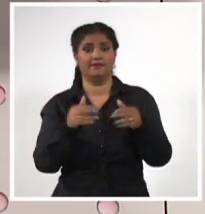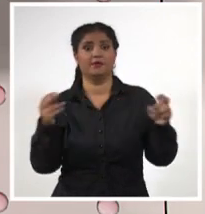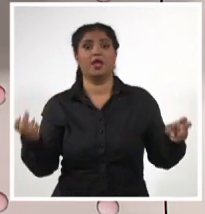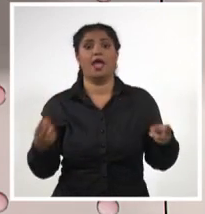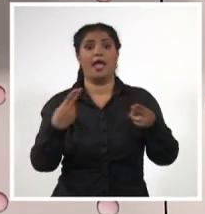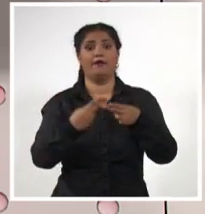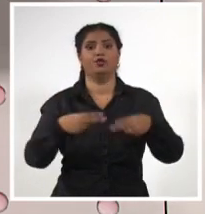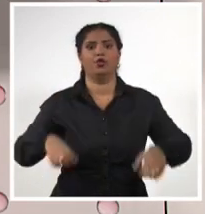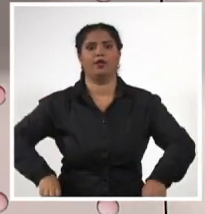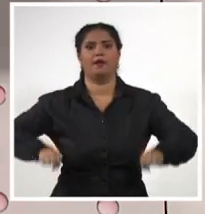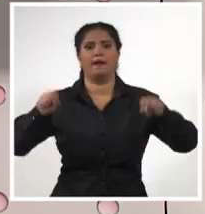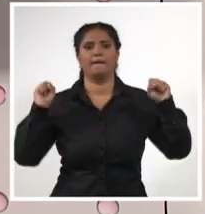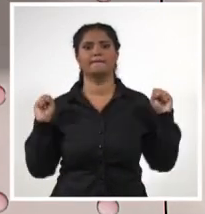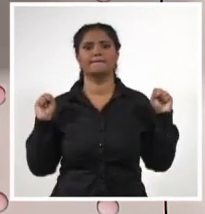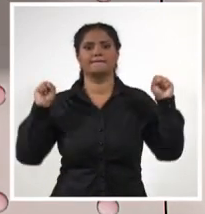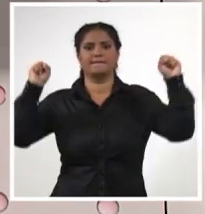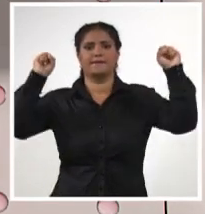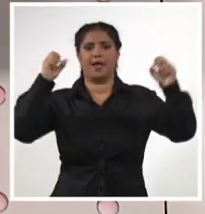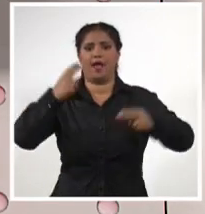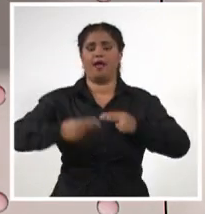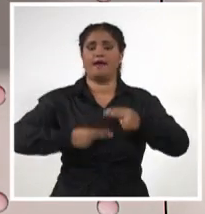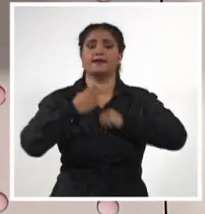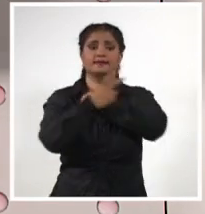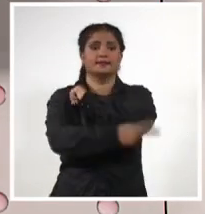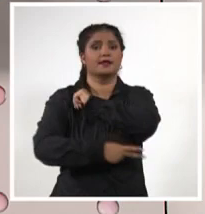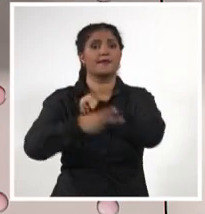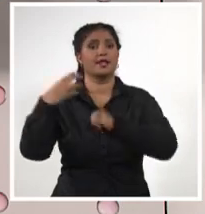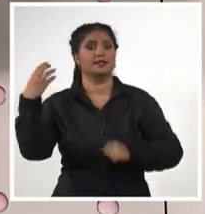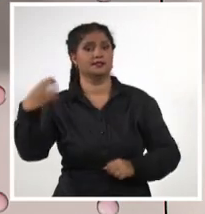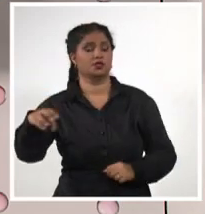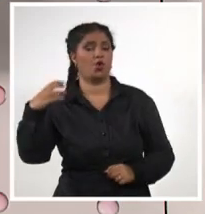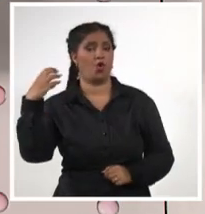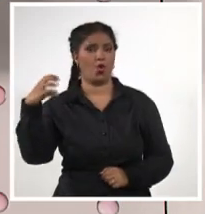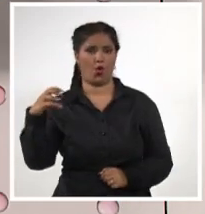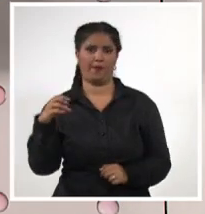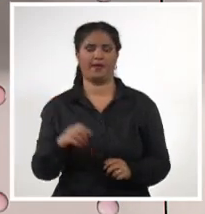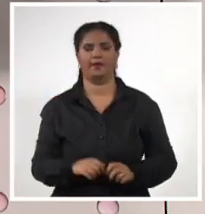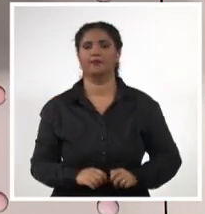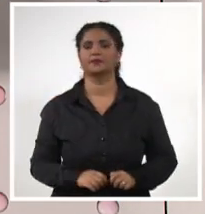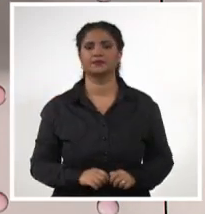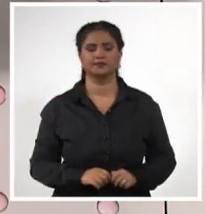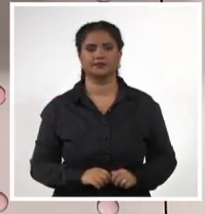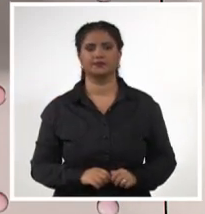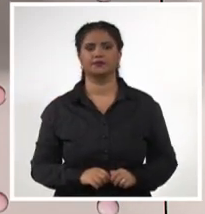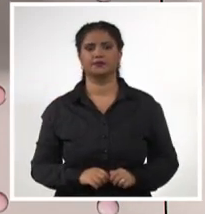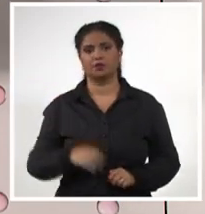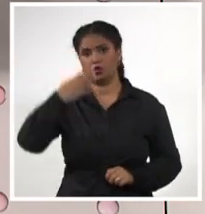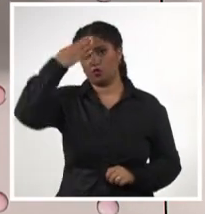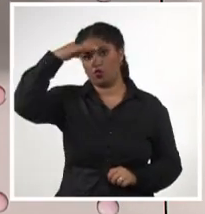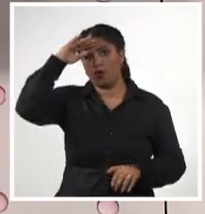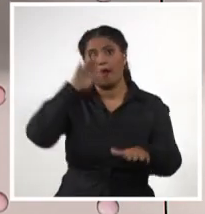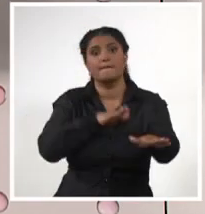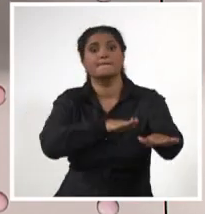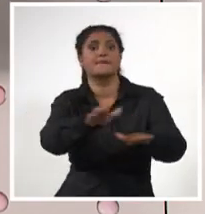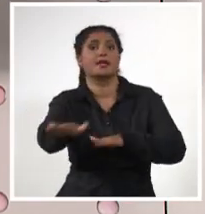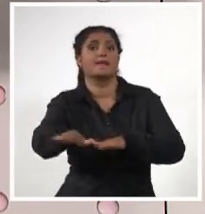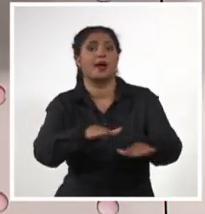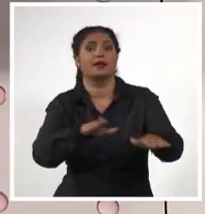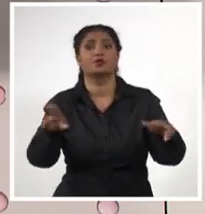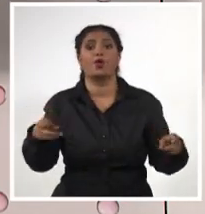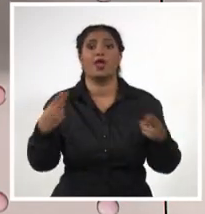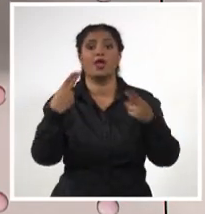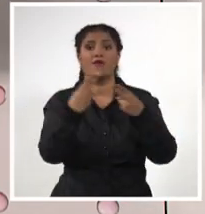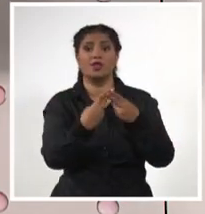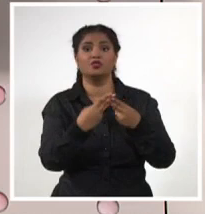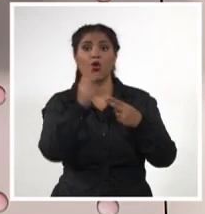levantamiento de pesas con sede en Colombia, donde Cuba intentará alcanzar la mayor cantidad de boletos para los Juegos Panamericanos de 2023. En la